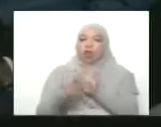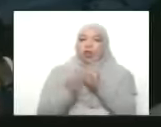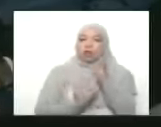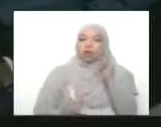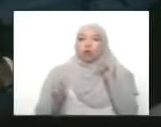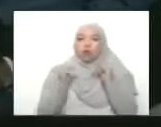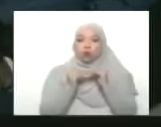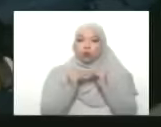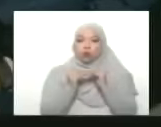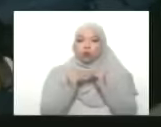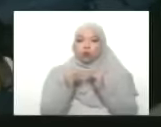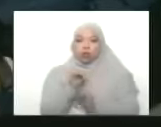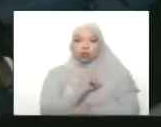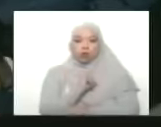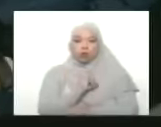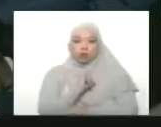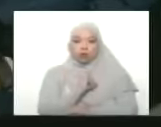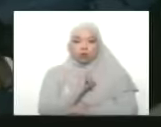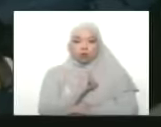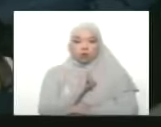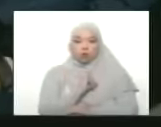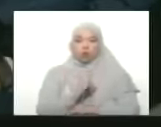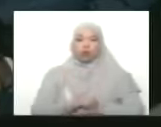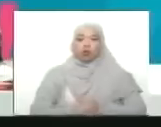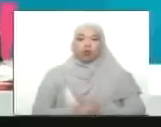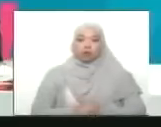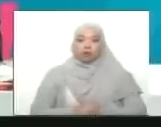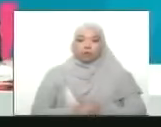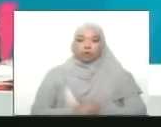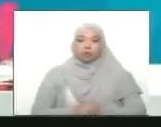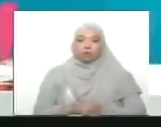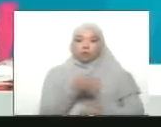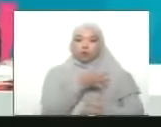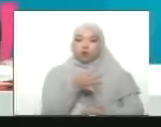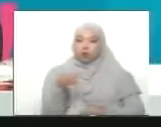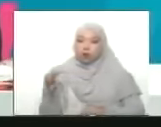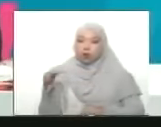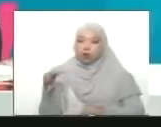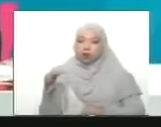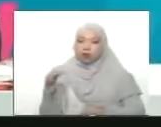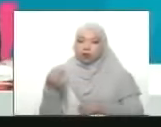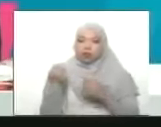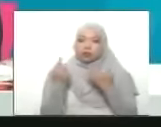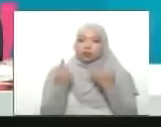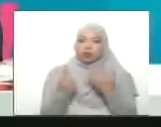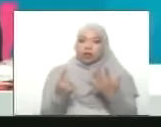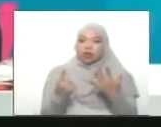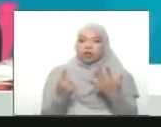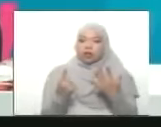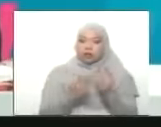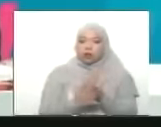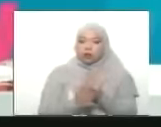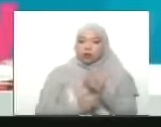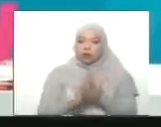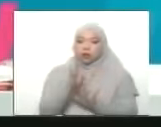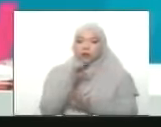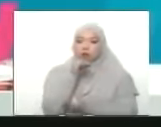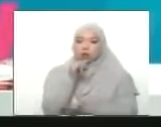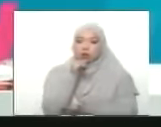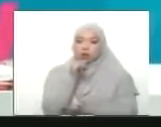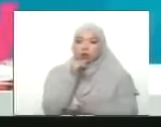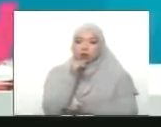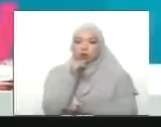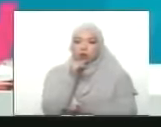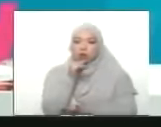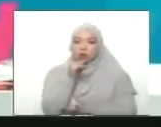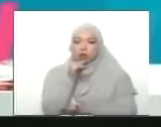igualdad y de la equidad de género correcto correcto entonces son seis vértices y el sexto